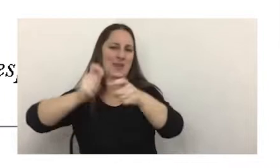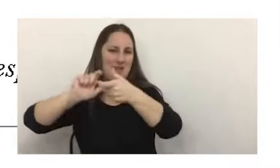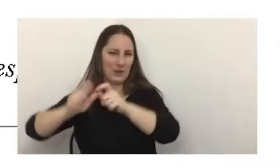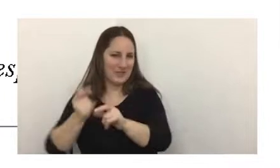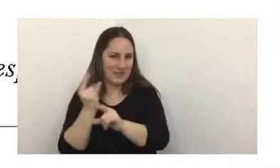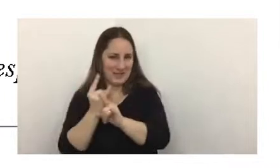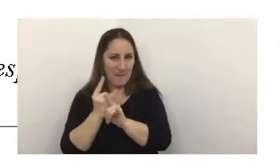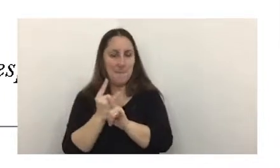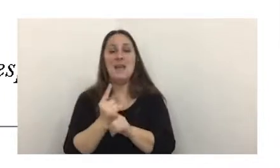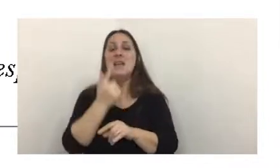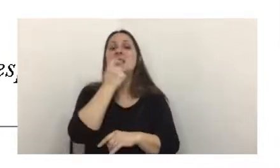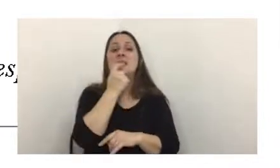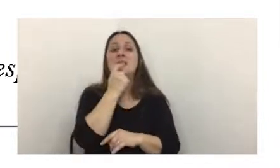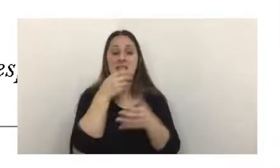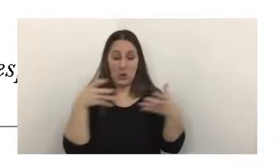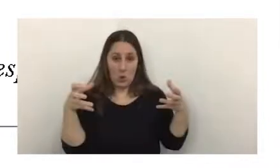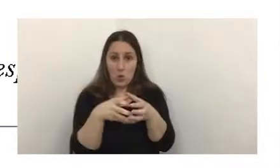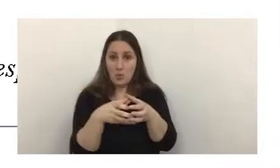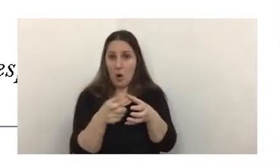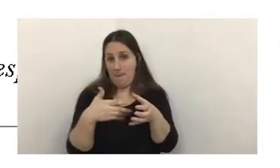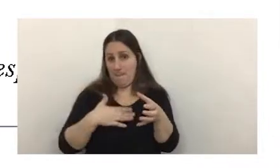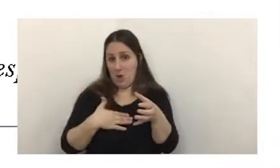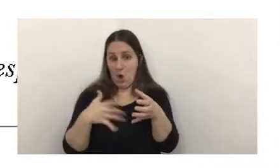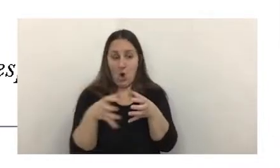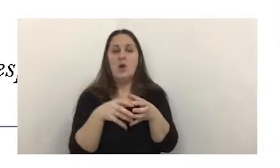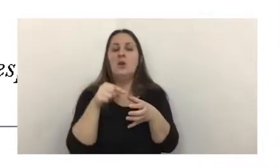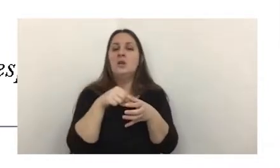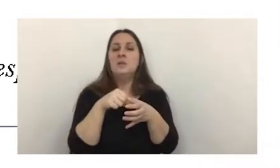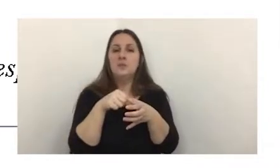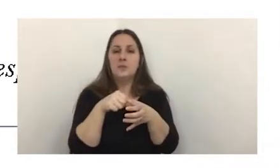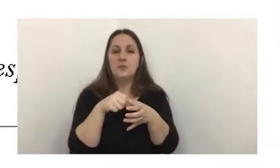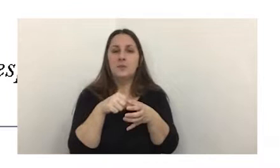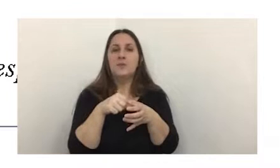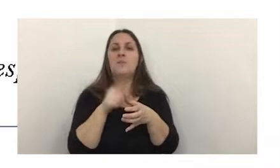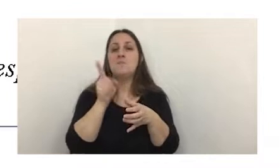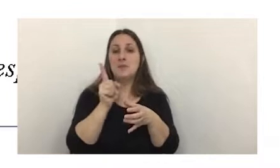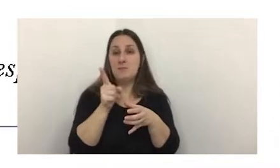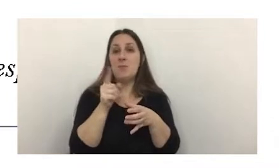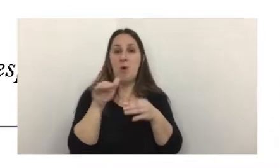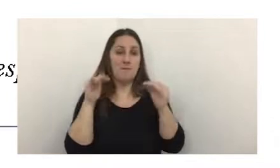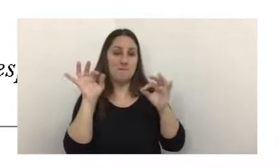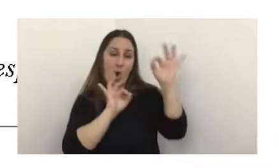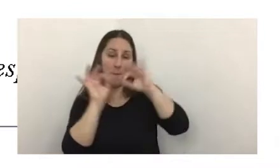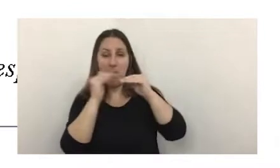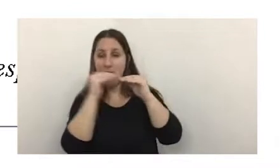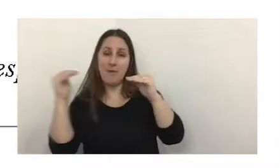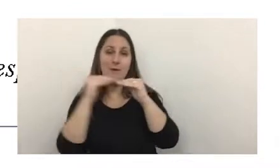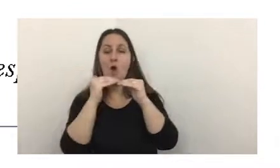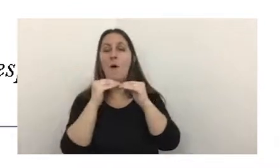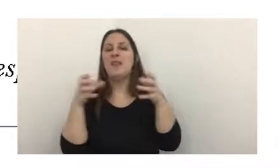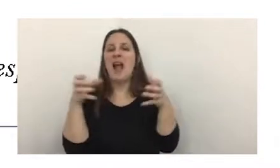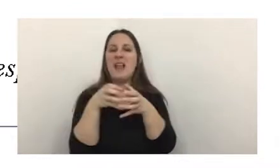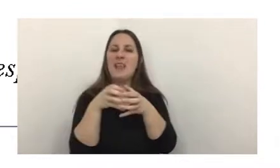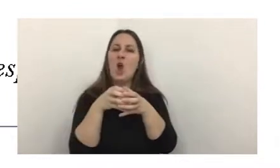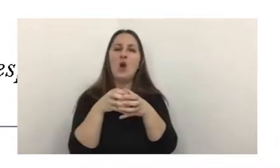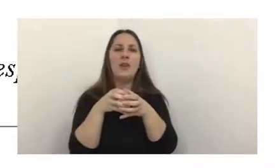en el caso de que la categoría asignada esté por encima de la media, estamos hablando de una categoría D,